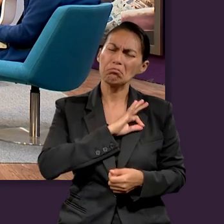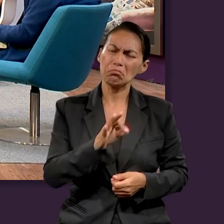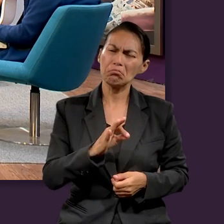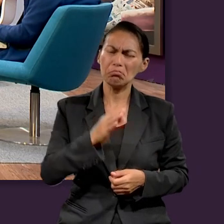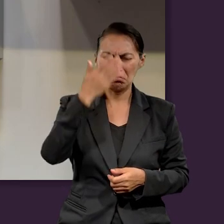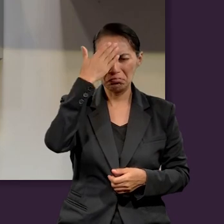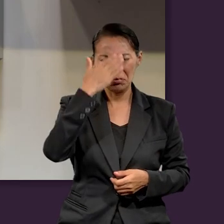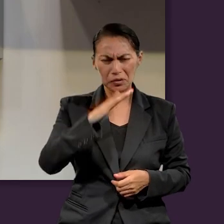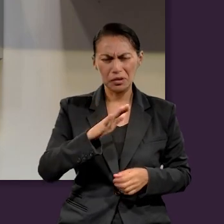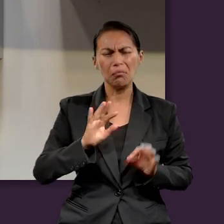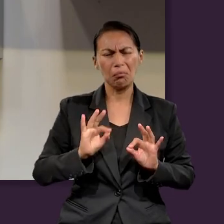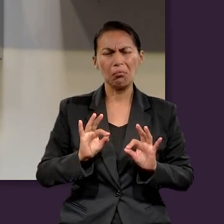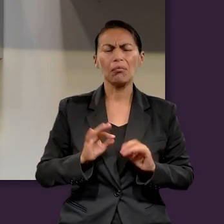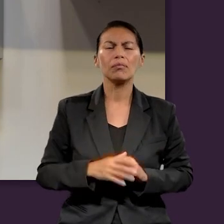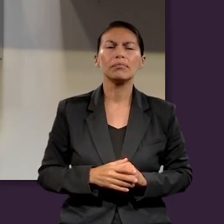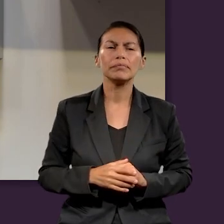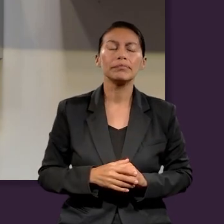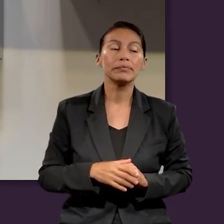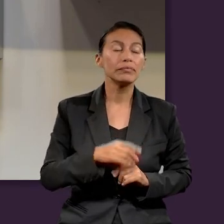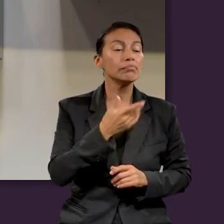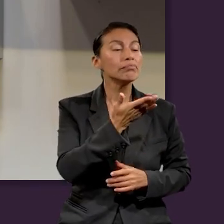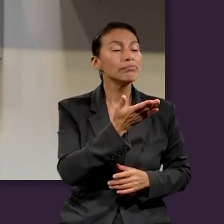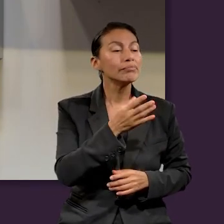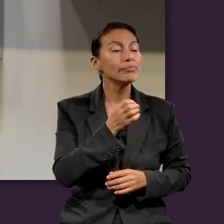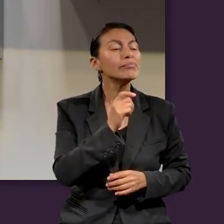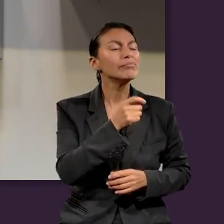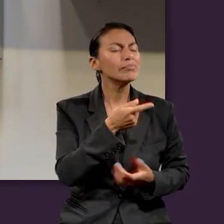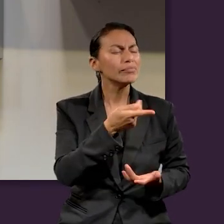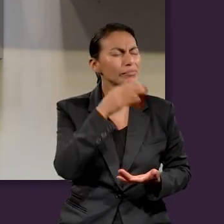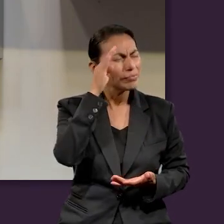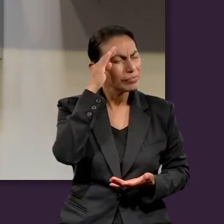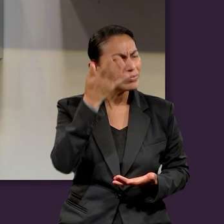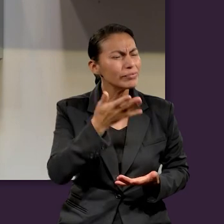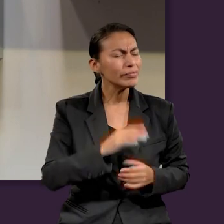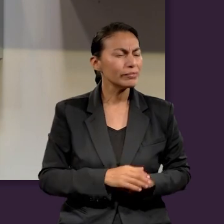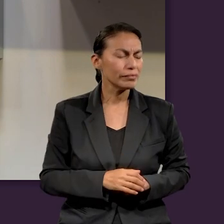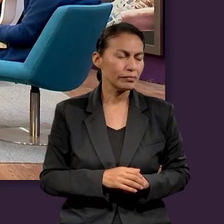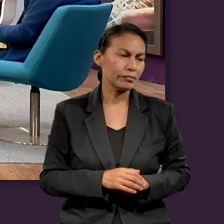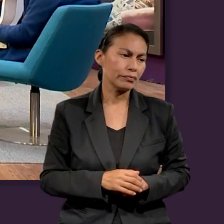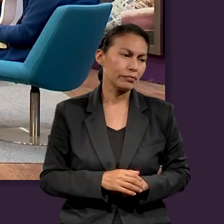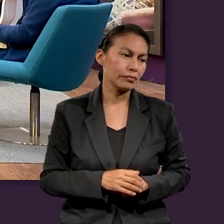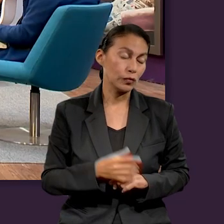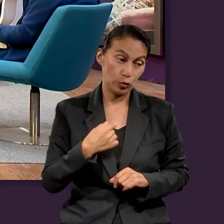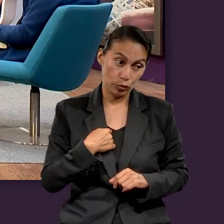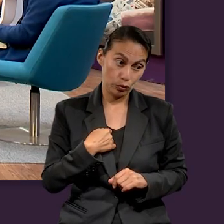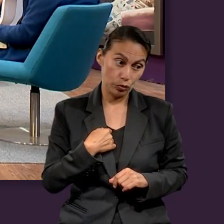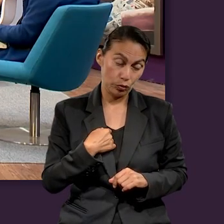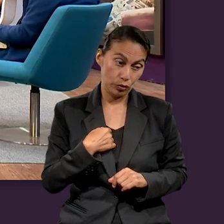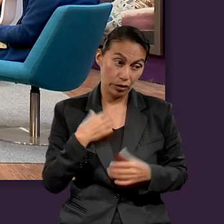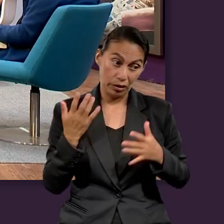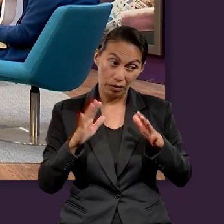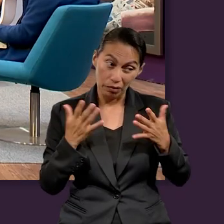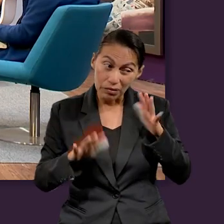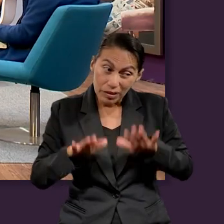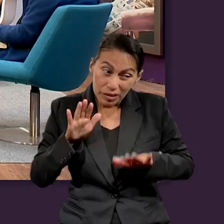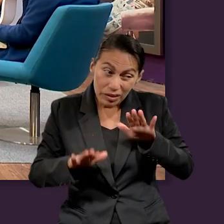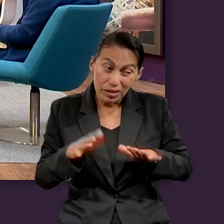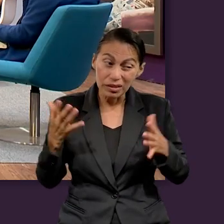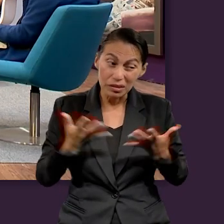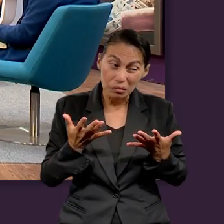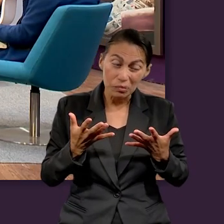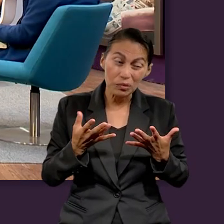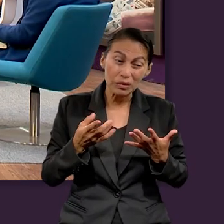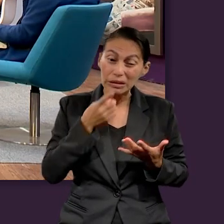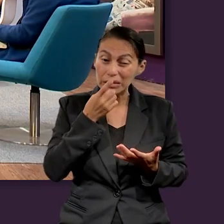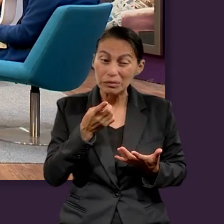yo entiendo, yo puedo, yo sé. ¿Qué puedes decir, Esmeralda? Los caminos que